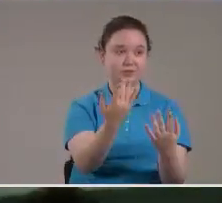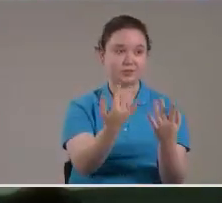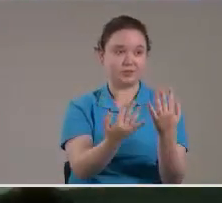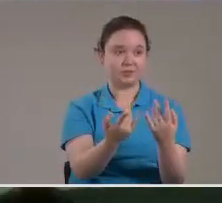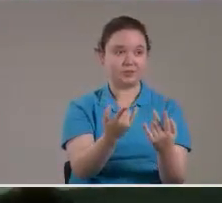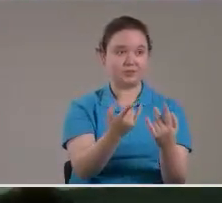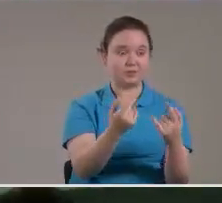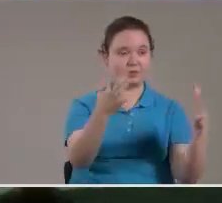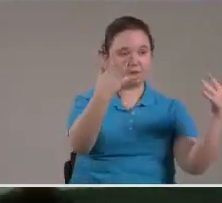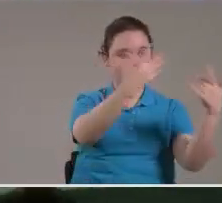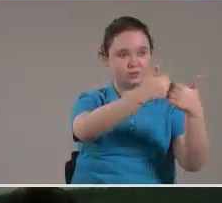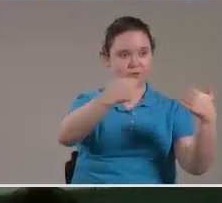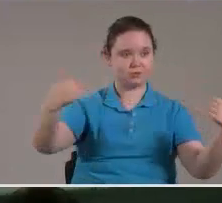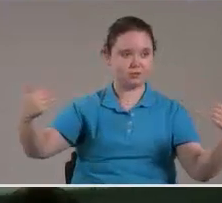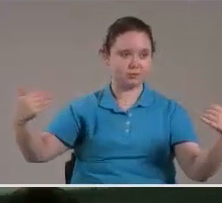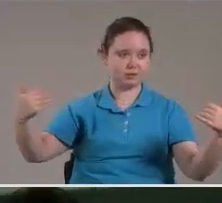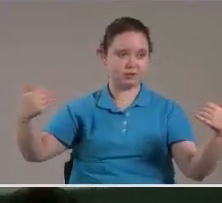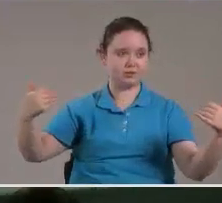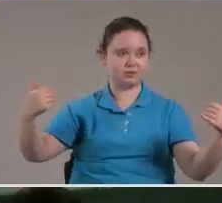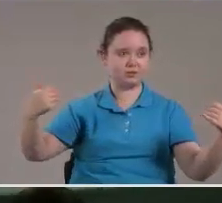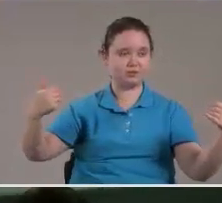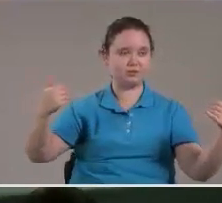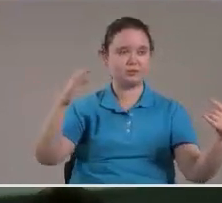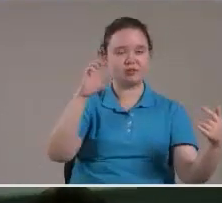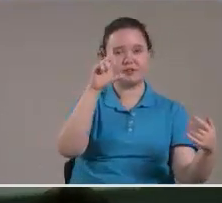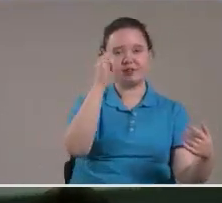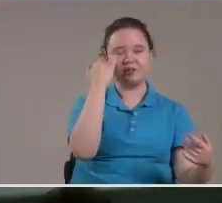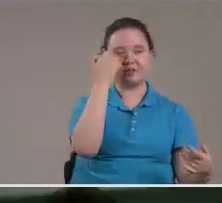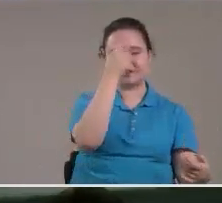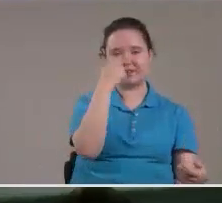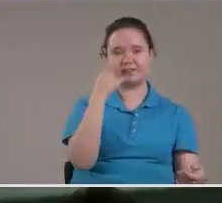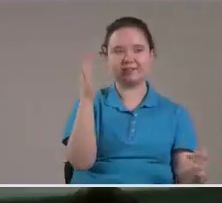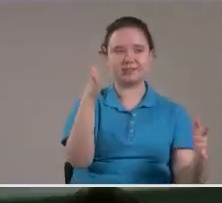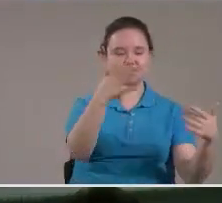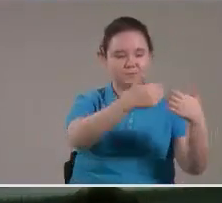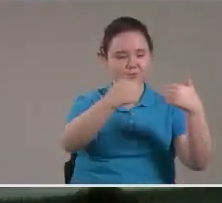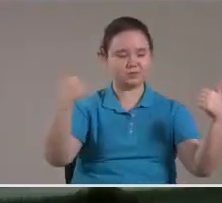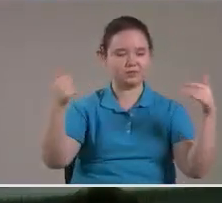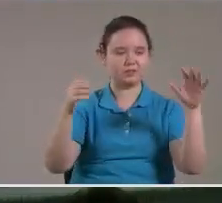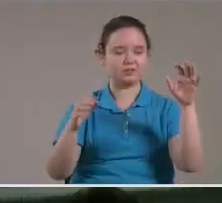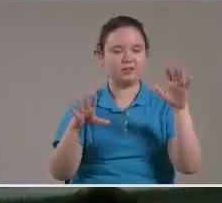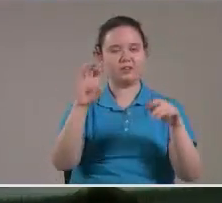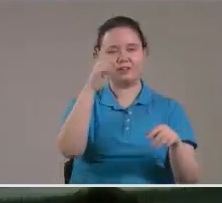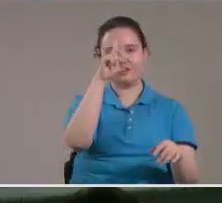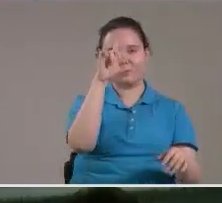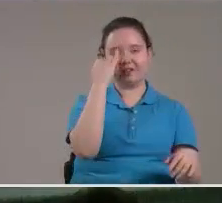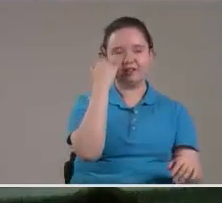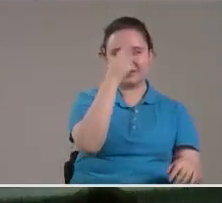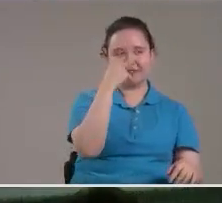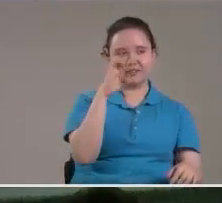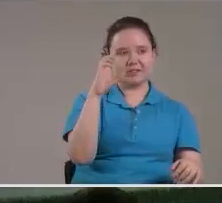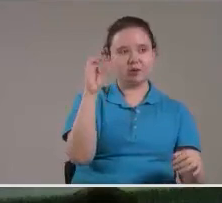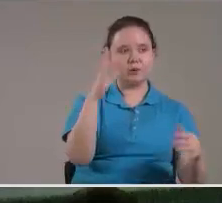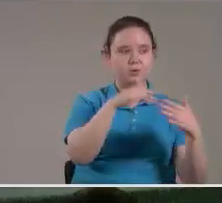El carro de fuego Los apartó A Elías y Eliseo Y el torbellino Agarró A Elías Y